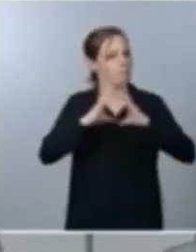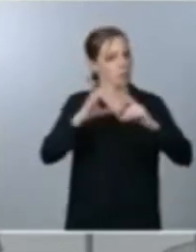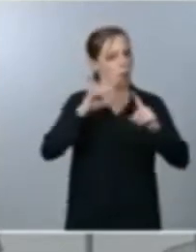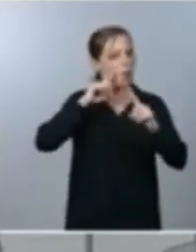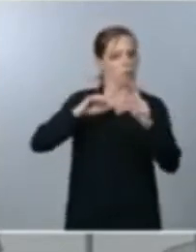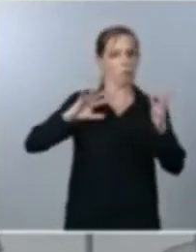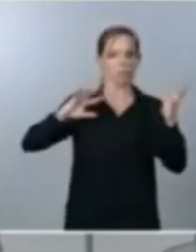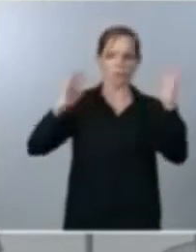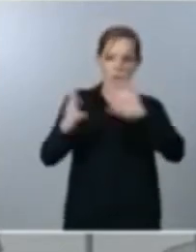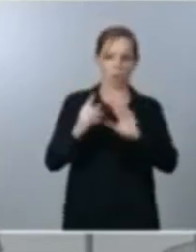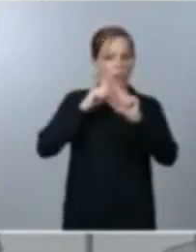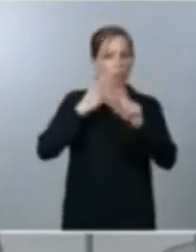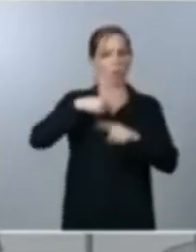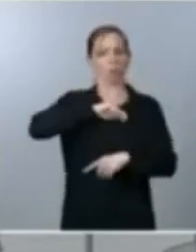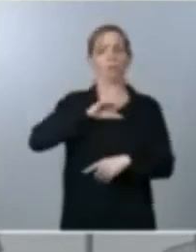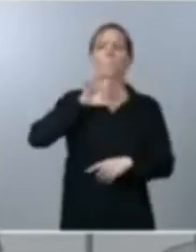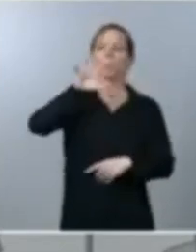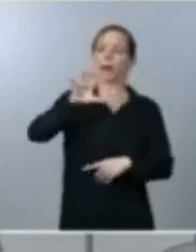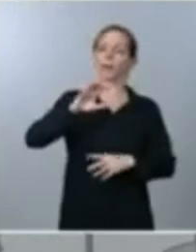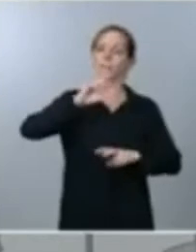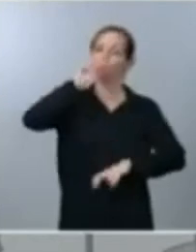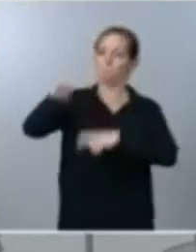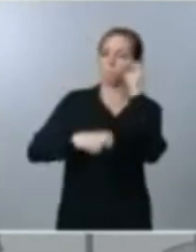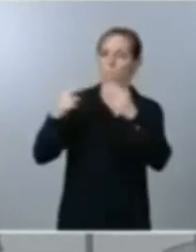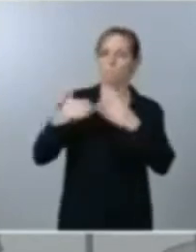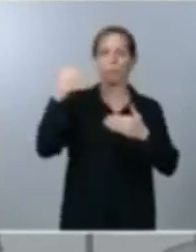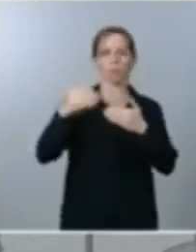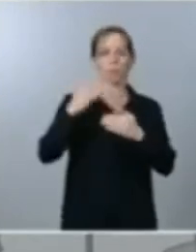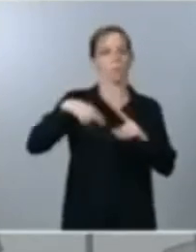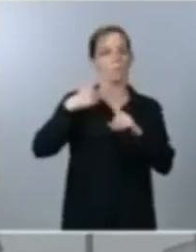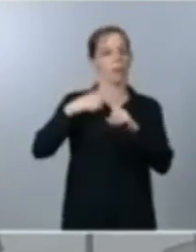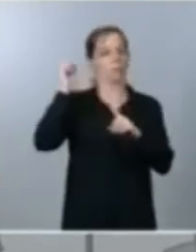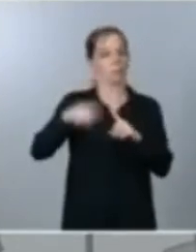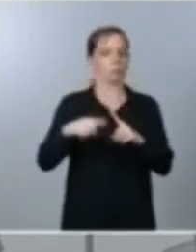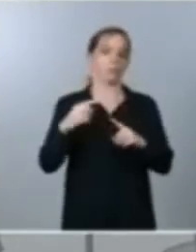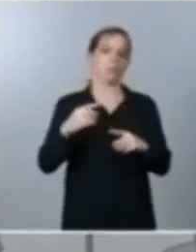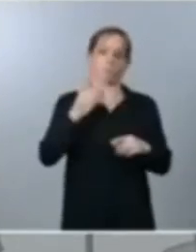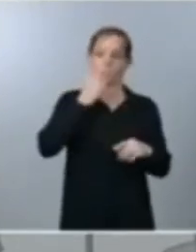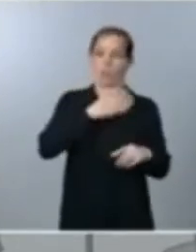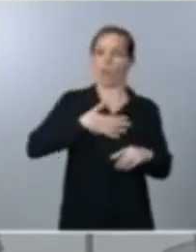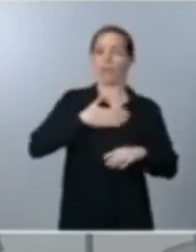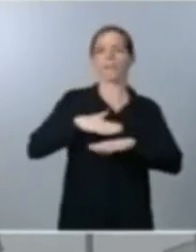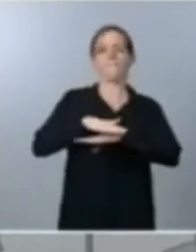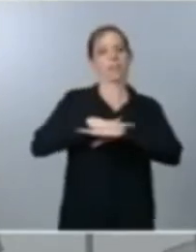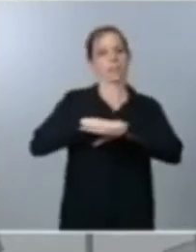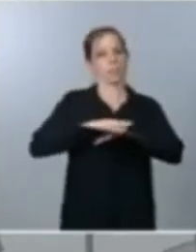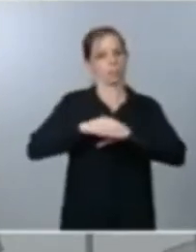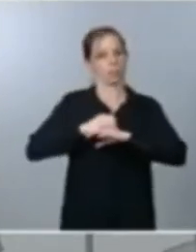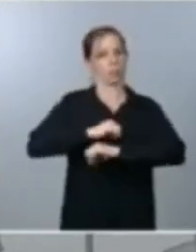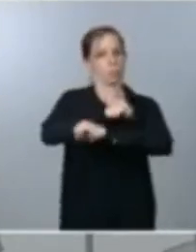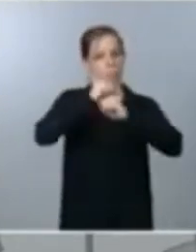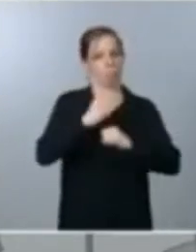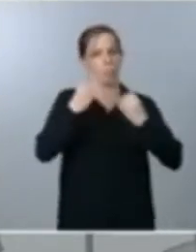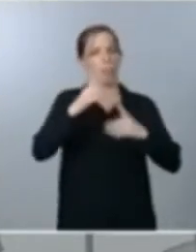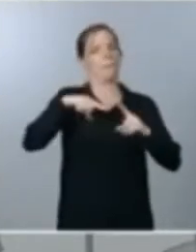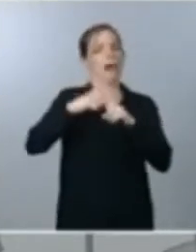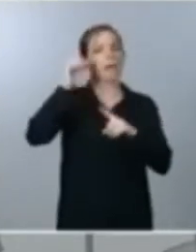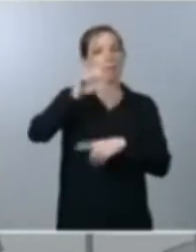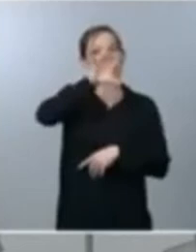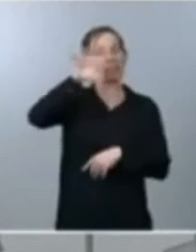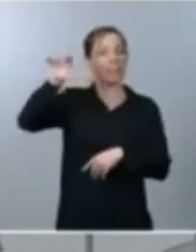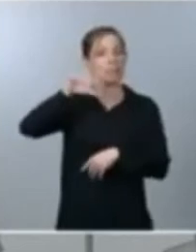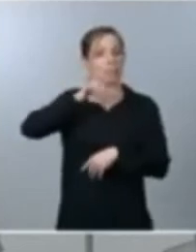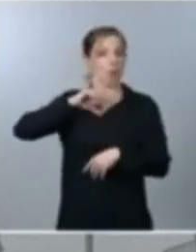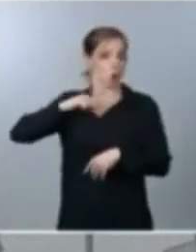país de refuerzo del estado del bienestar y de reconciliación en algunos territorios de nuestro país que fue algo que heredamos de